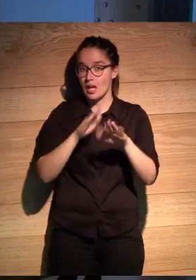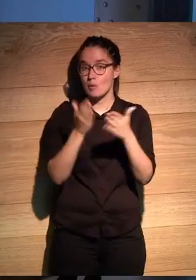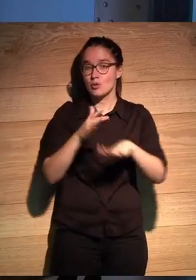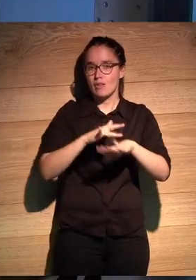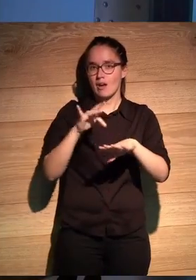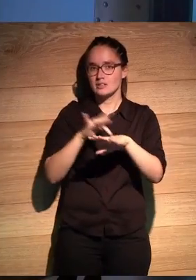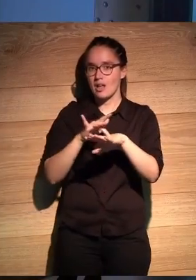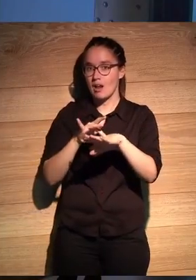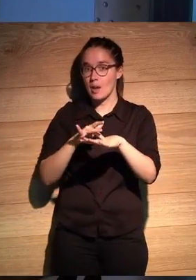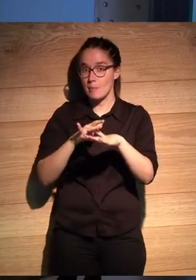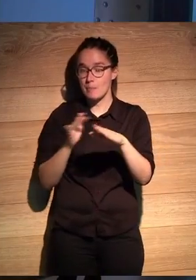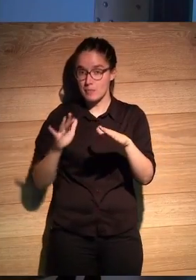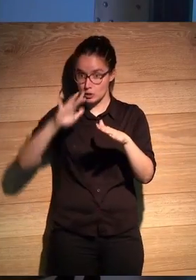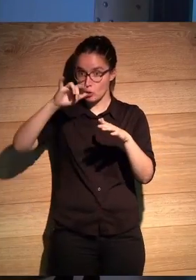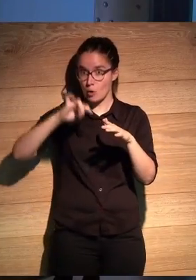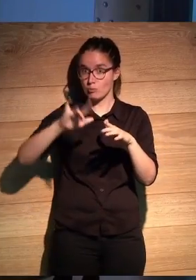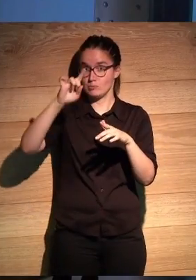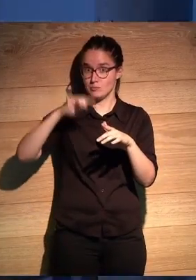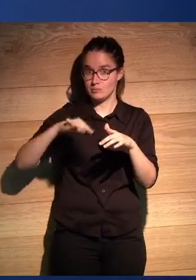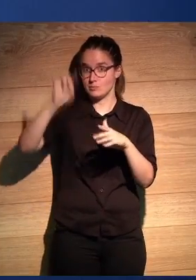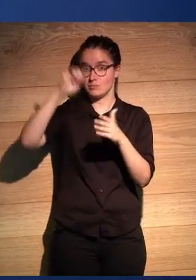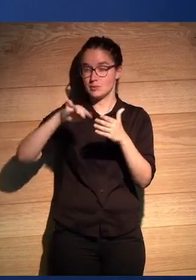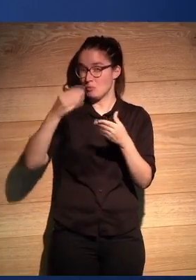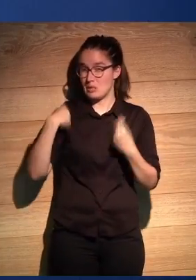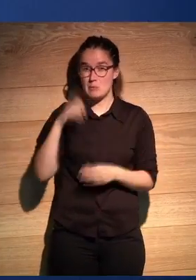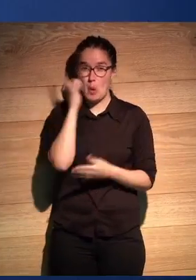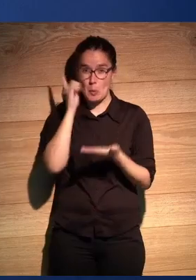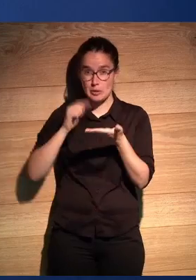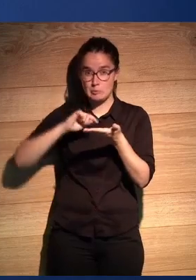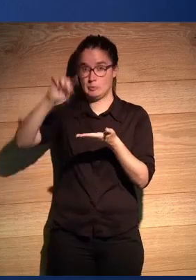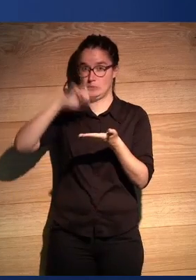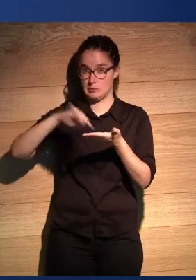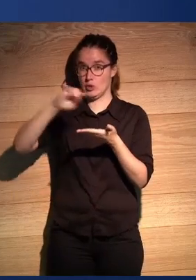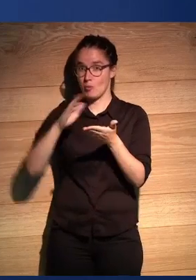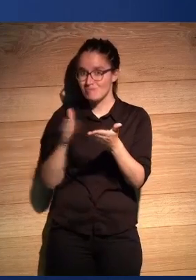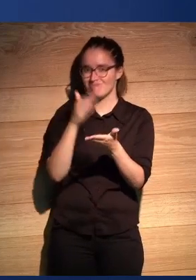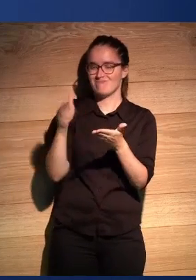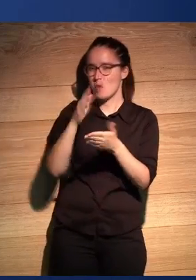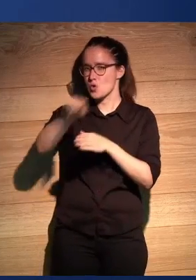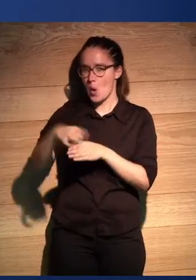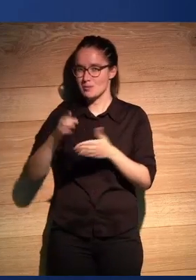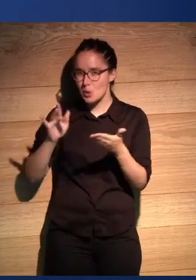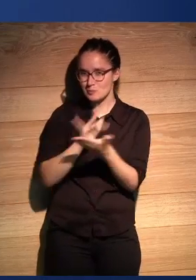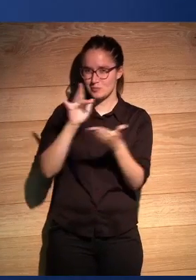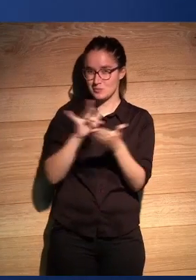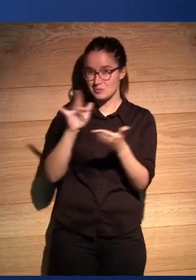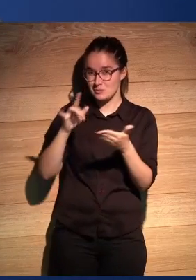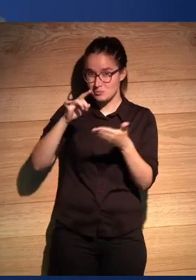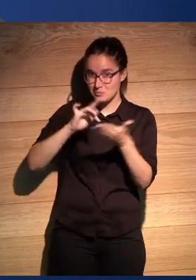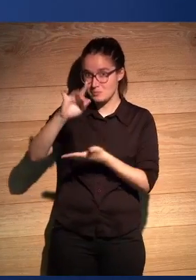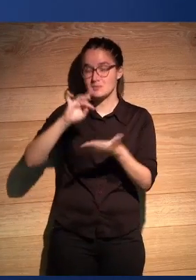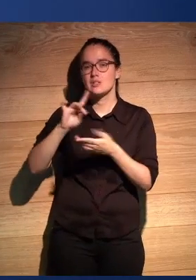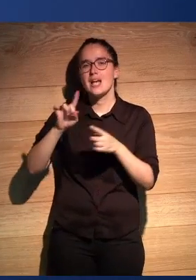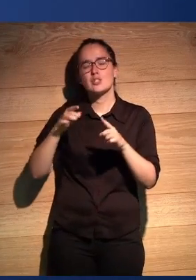vez de ser hacia el lado es hacia abajo, que el scroll down, lo que generalmente hacemos en el móvil, a lo que estamos acostumbrados. Además de esa navegación lateral o de esa lectura